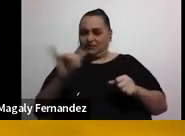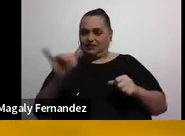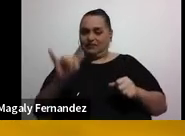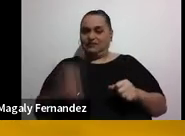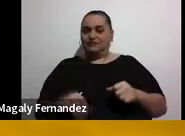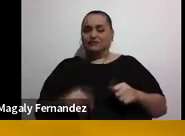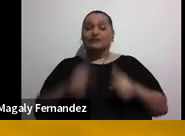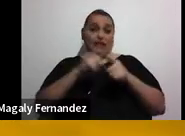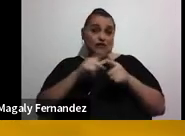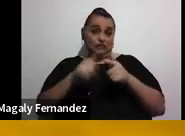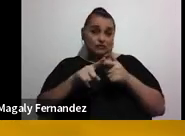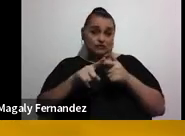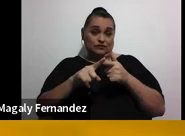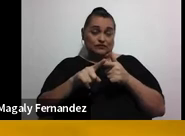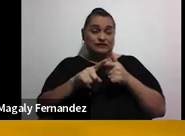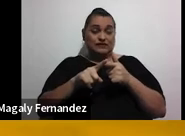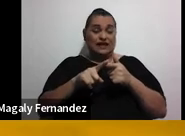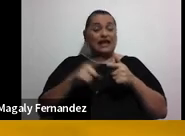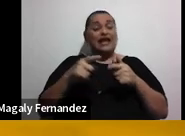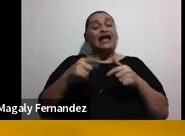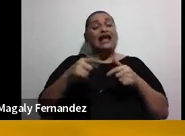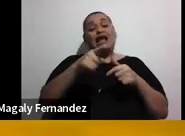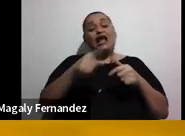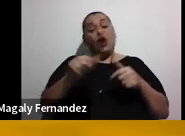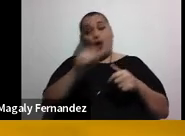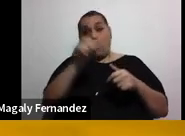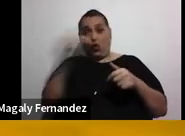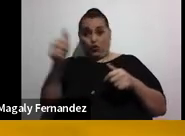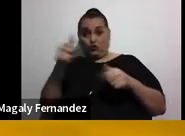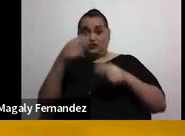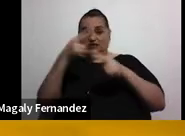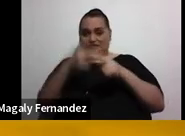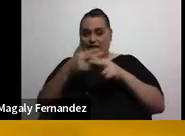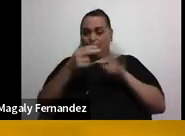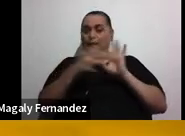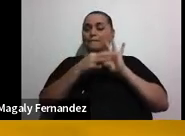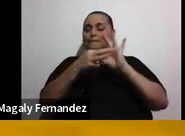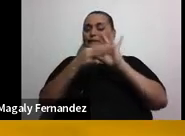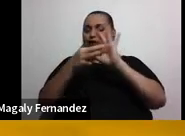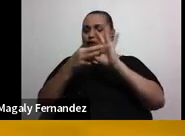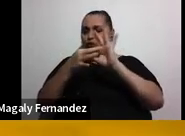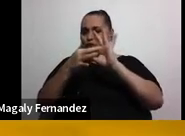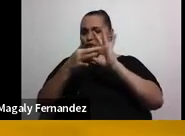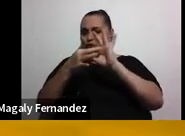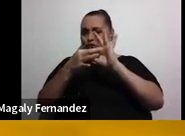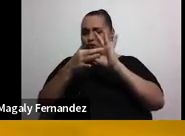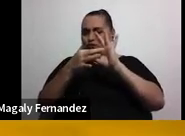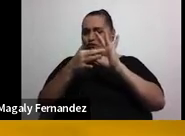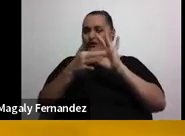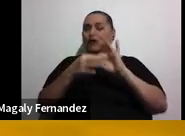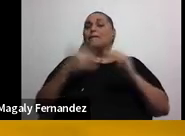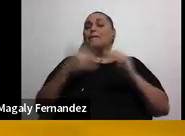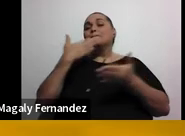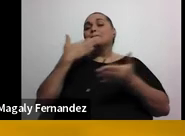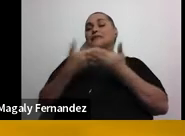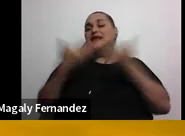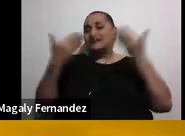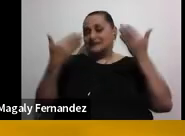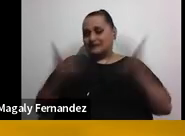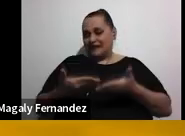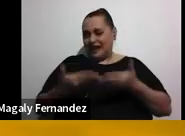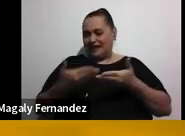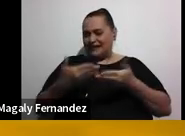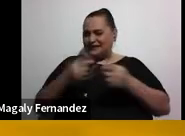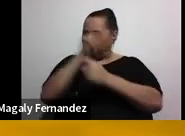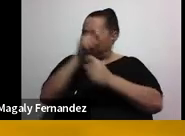Entonces, vamos a tener esto otro que le vamos a llamar vínculos y relaciones. Bienestar, y esto voy a ser muy enfático, también